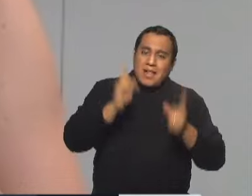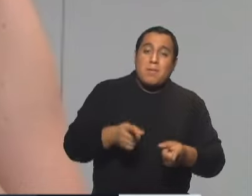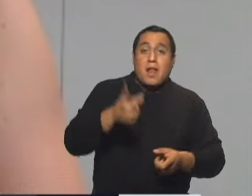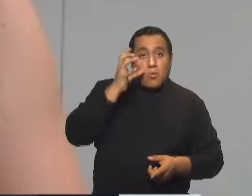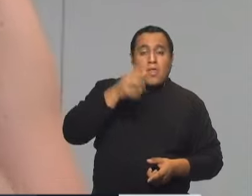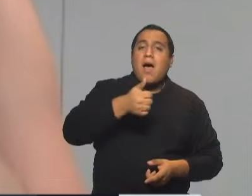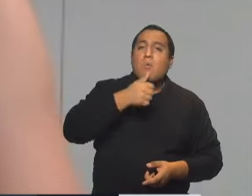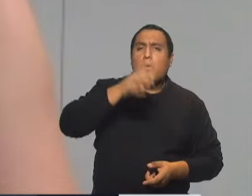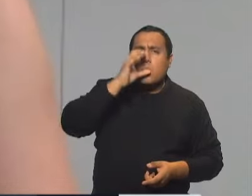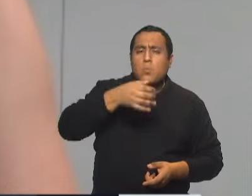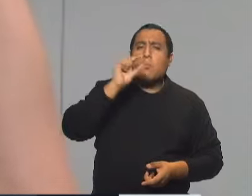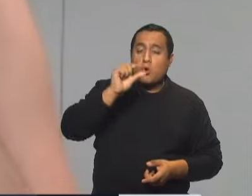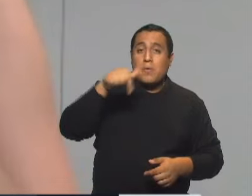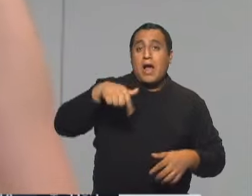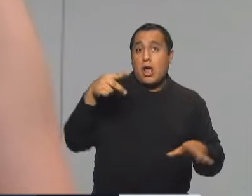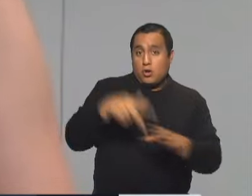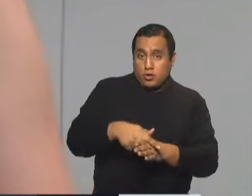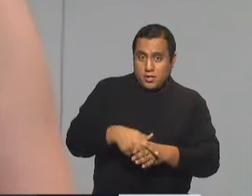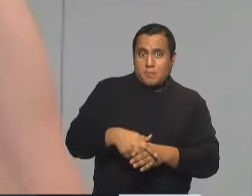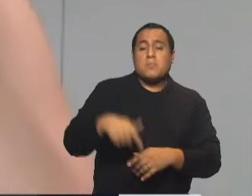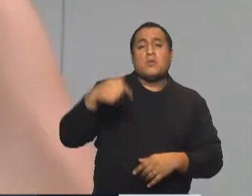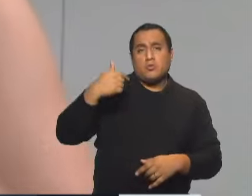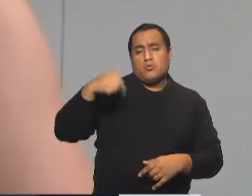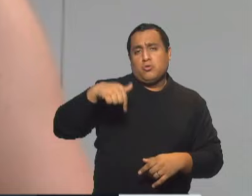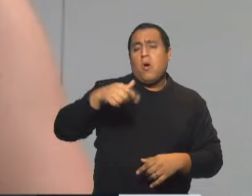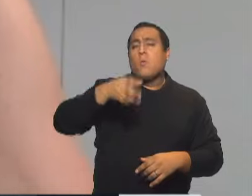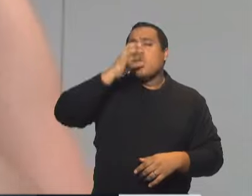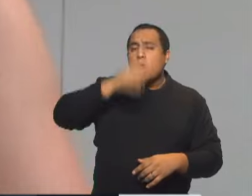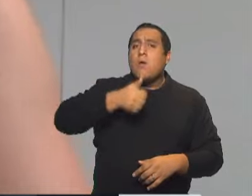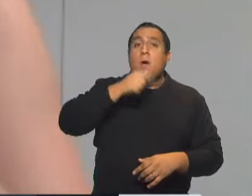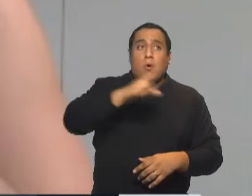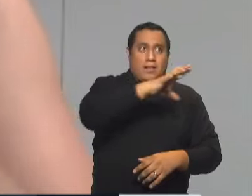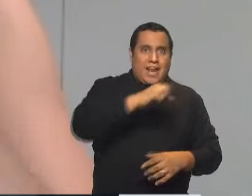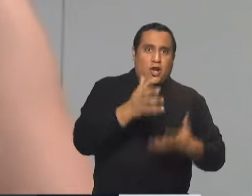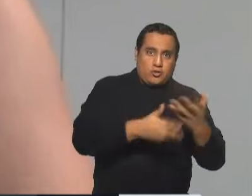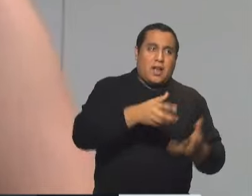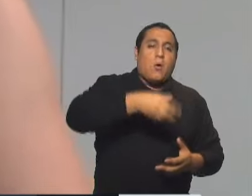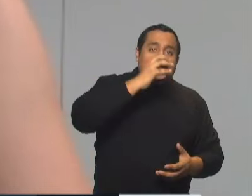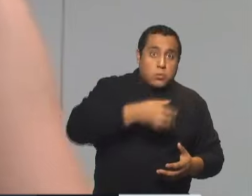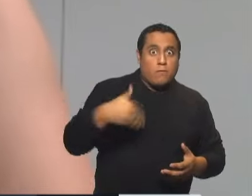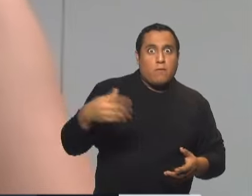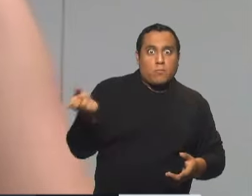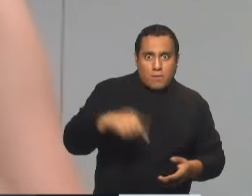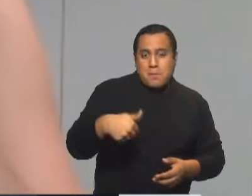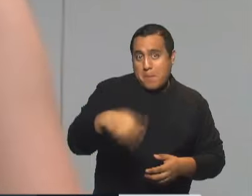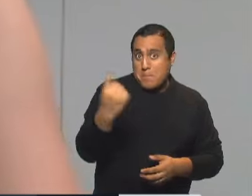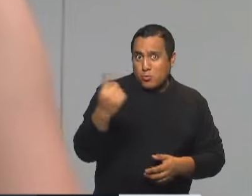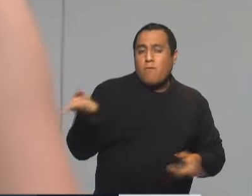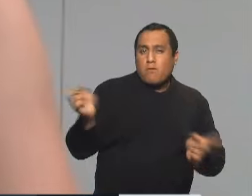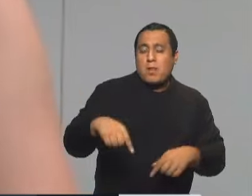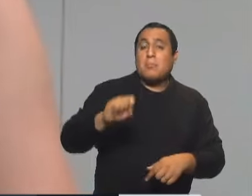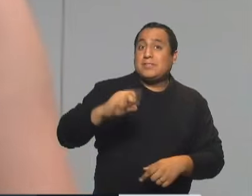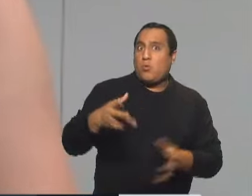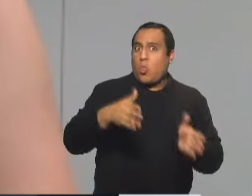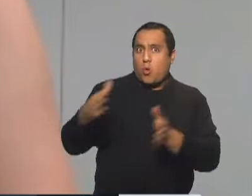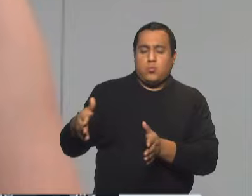presente tomar un poquito de agua. Mientras hacemos una pausa, me tomo mi vaso de agua, vos andá a buscarlo a la cocina, tomalo y volvé rápido, en minutos, porque esta segunda